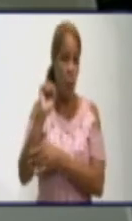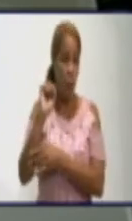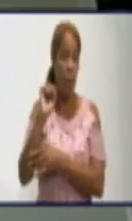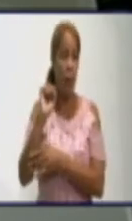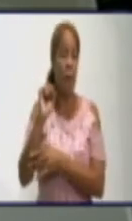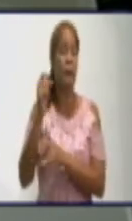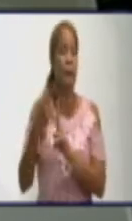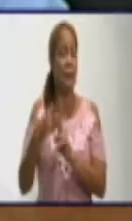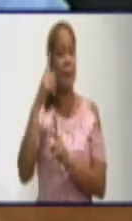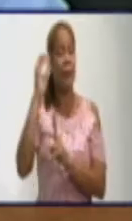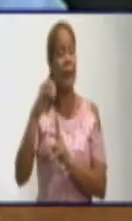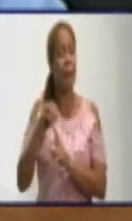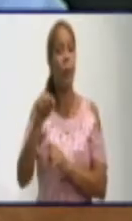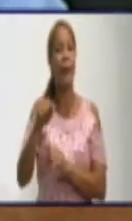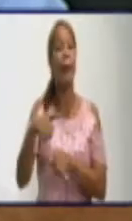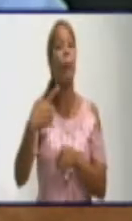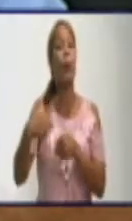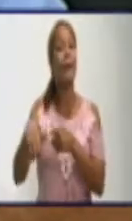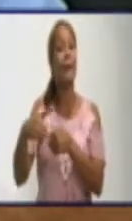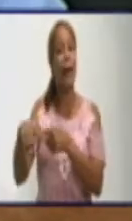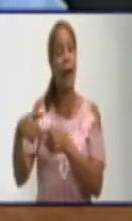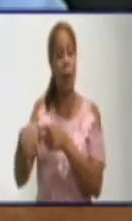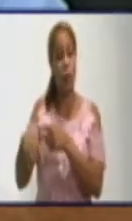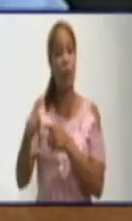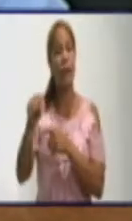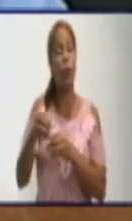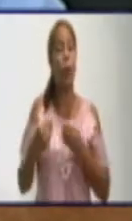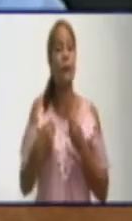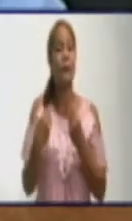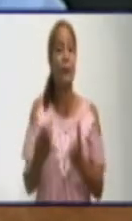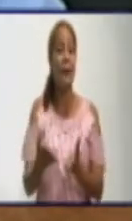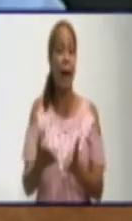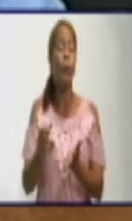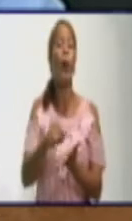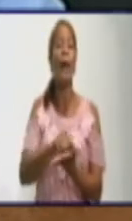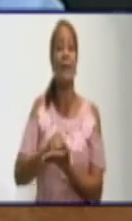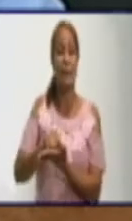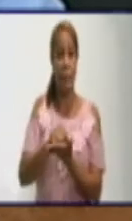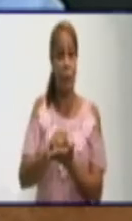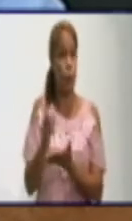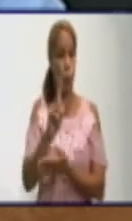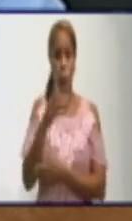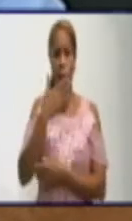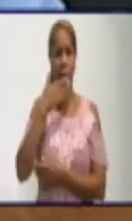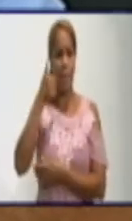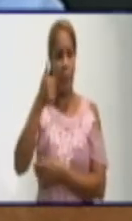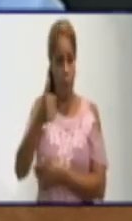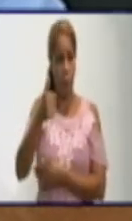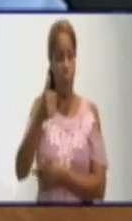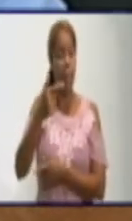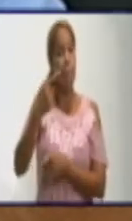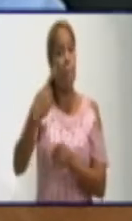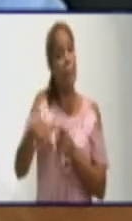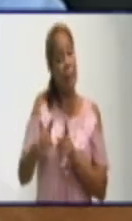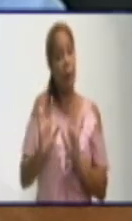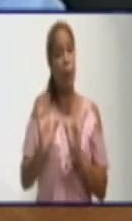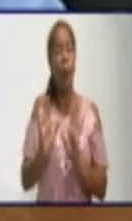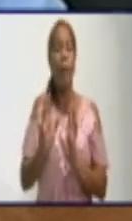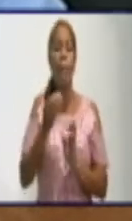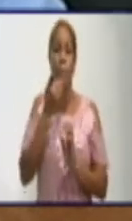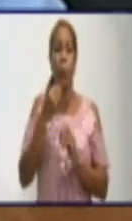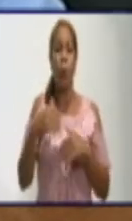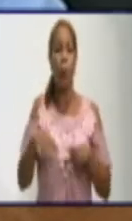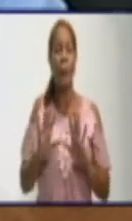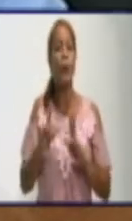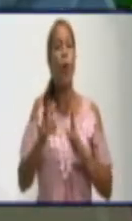esas causas y hoy nos encontramos dando un servicio que no es el mejor, pero es el que podemos dar mientras tanto siga,